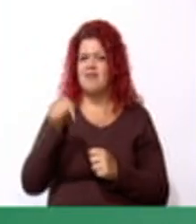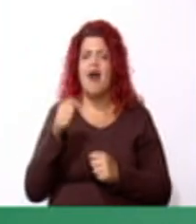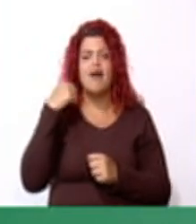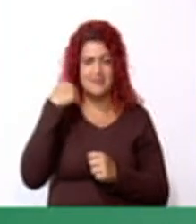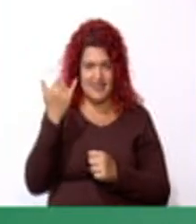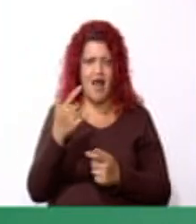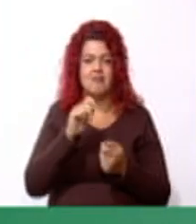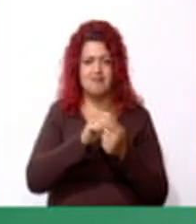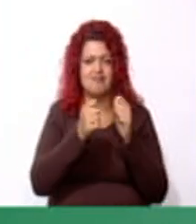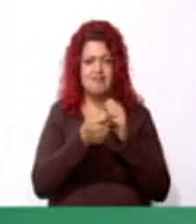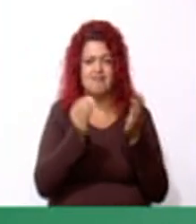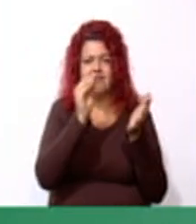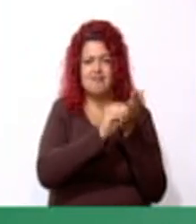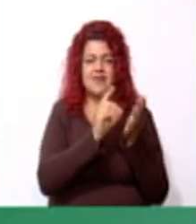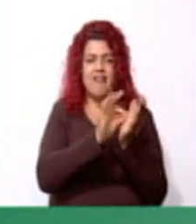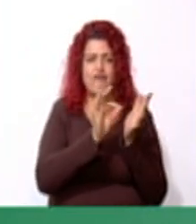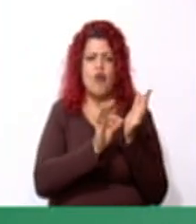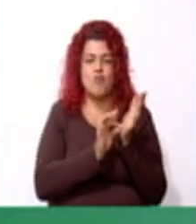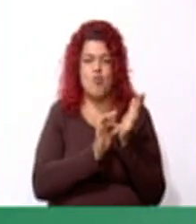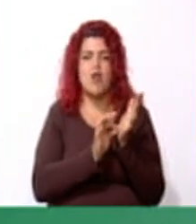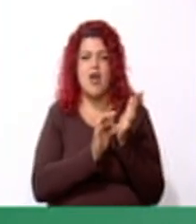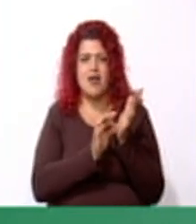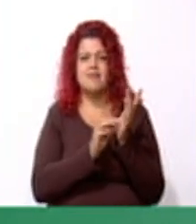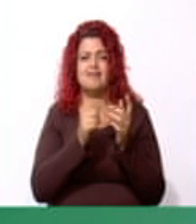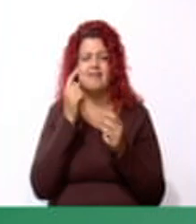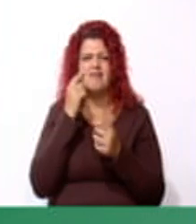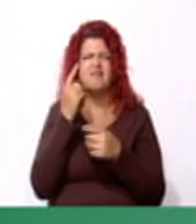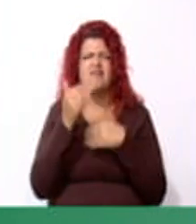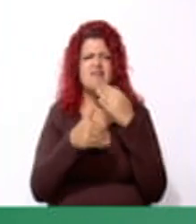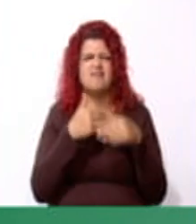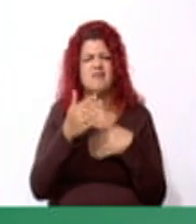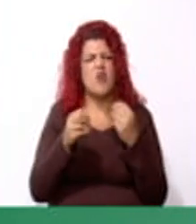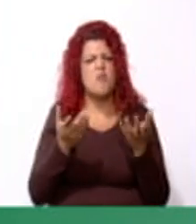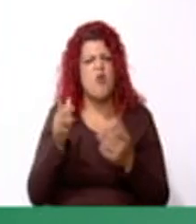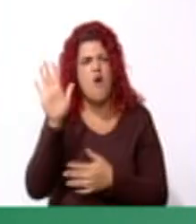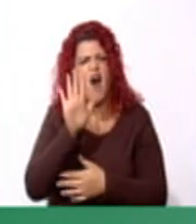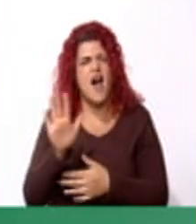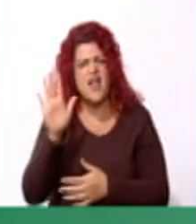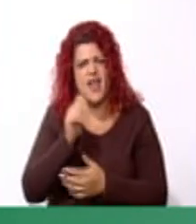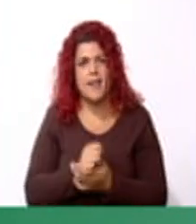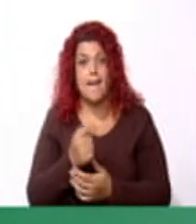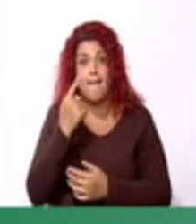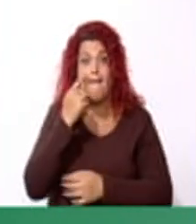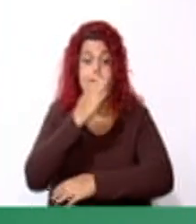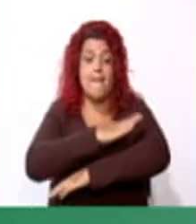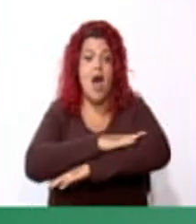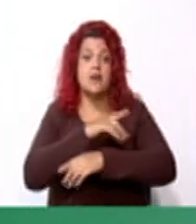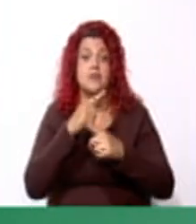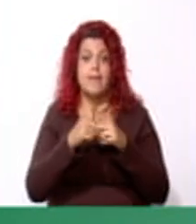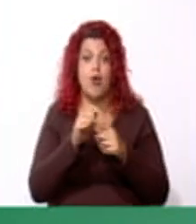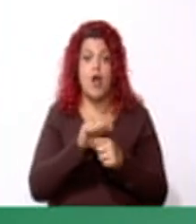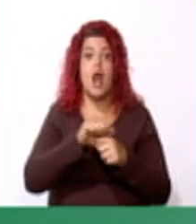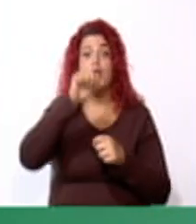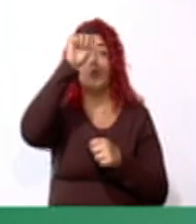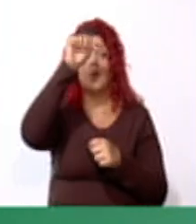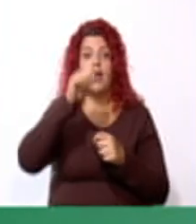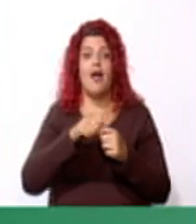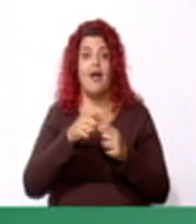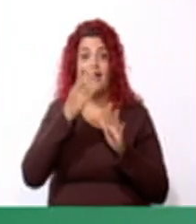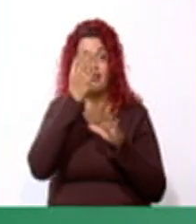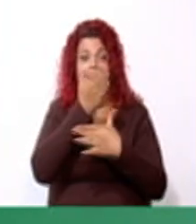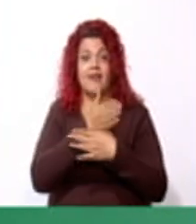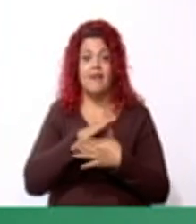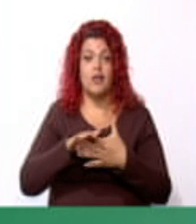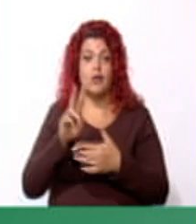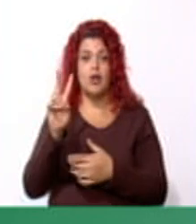desarrollemos la fórmula para averiguar el área. Base por altura dividido entre dos.